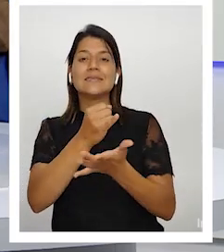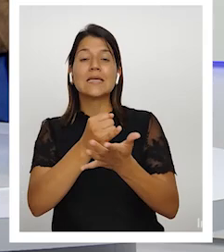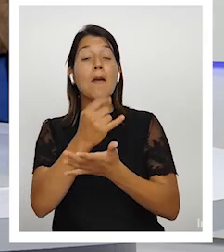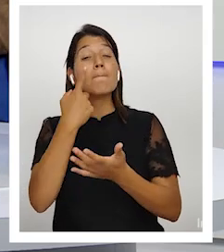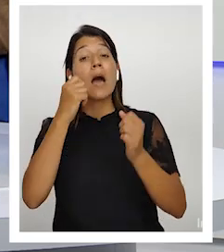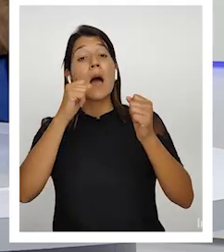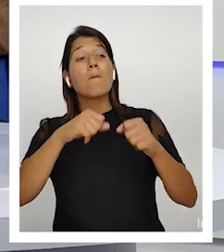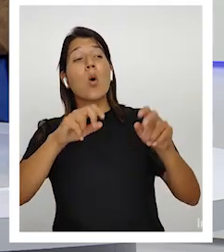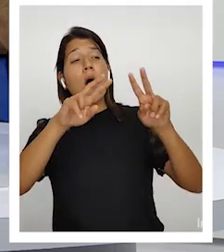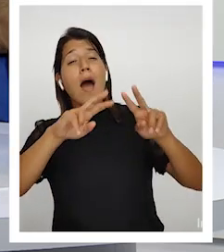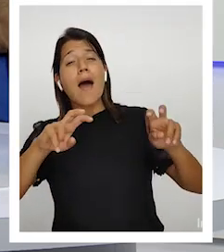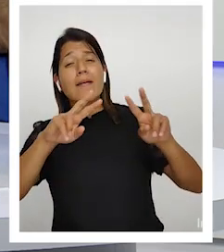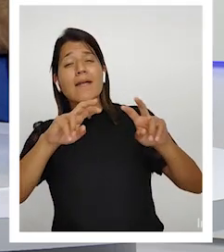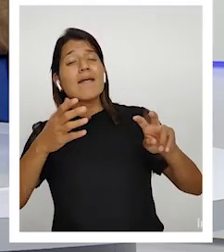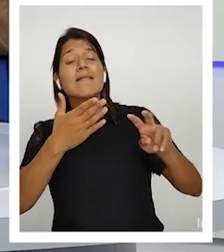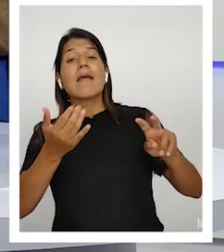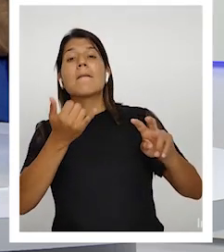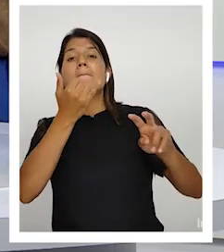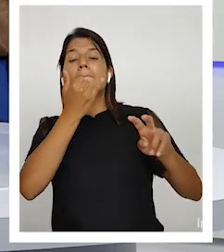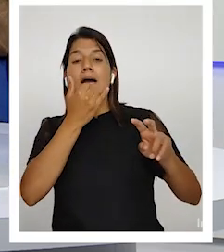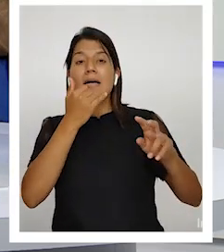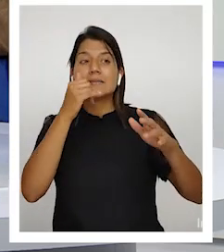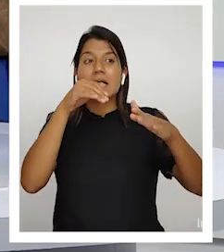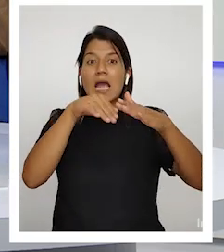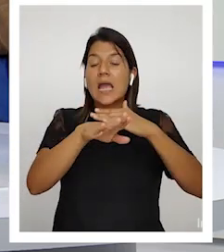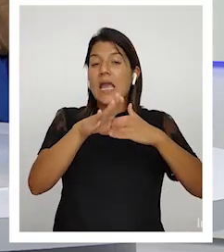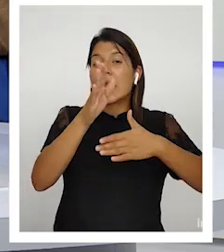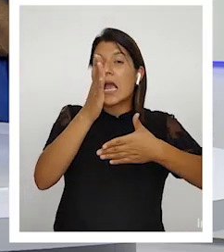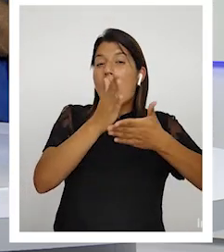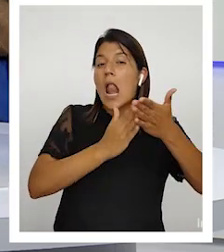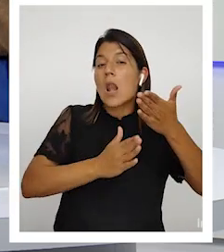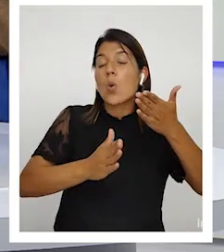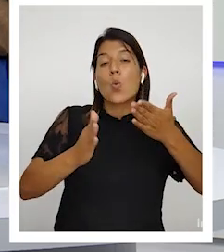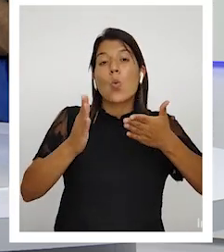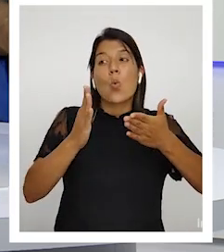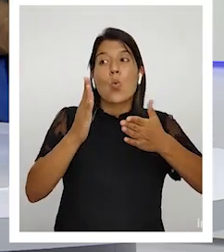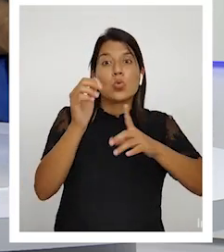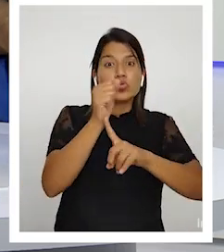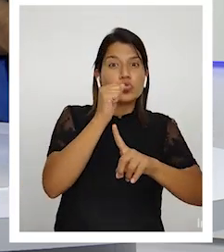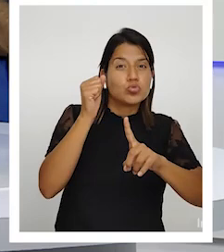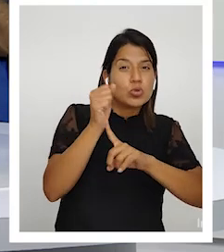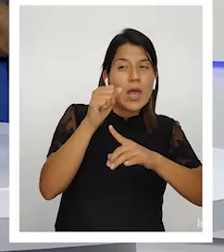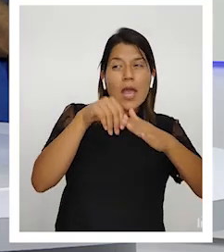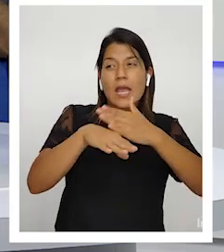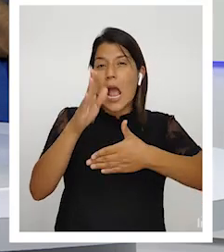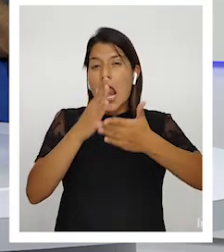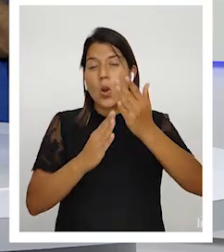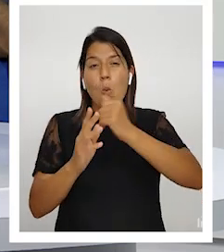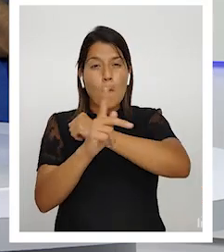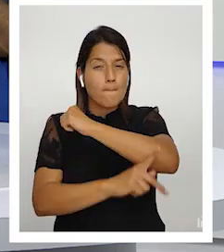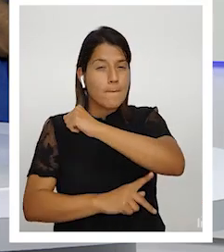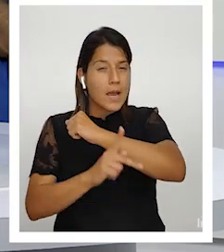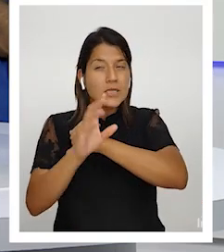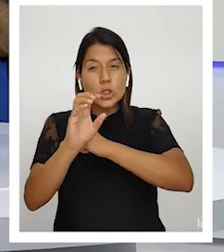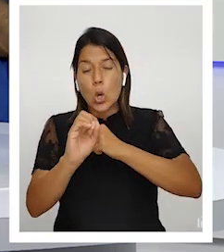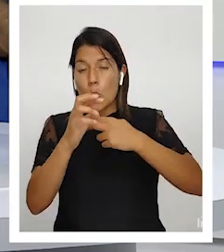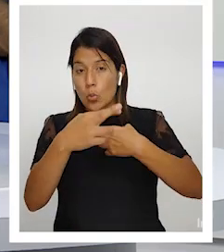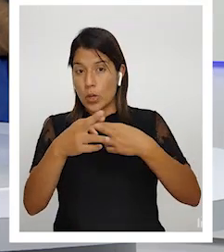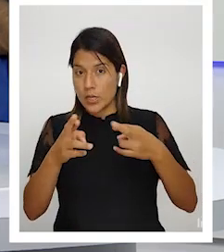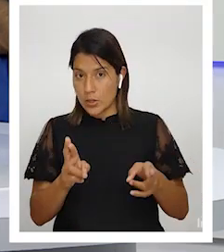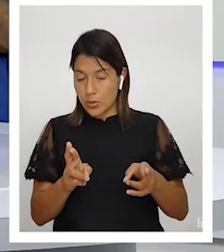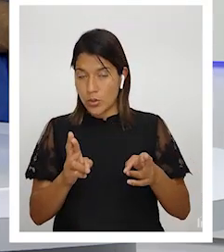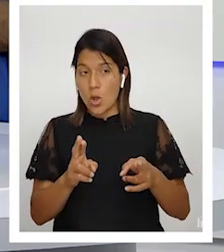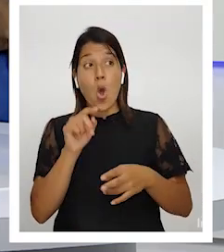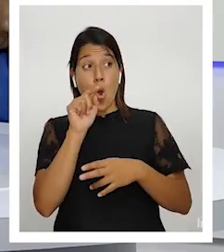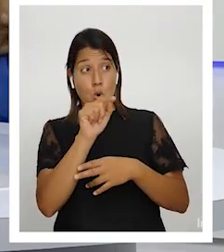qué es lo que está pasando en determinado en determinada sociedad en determinado país en determinada región ustedes dan